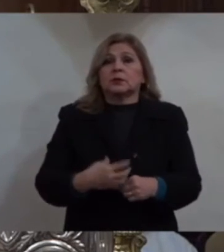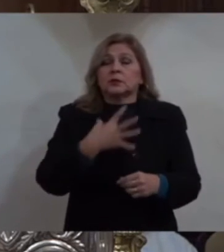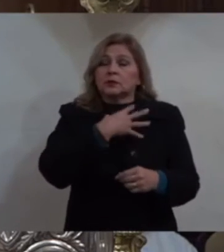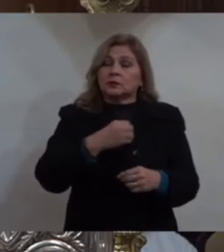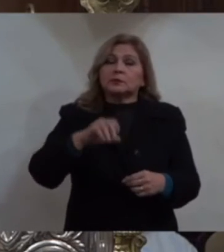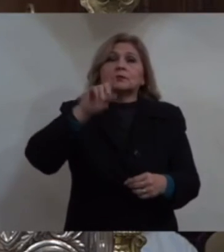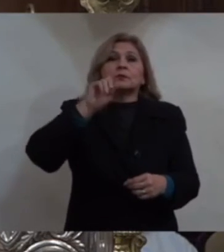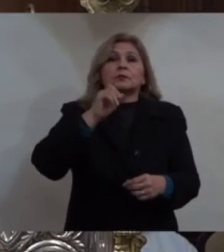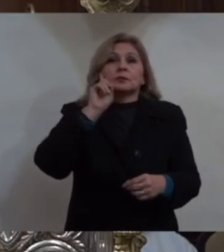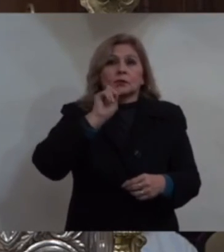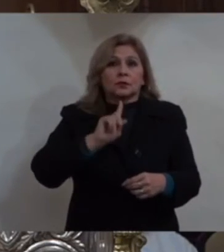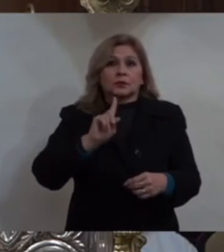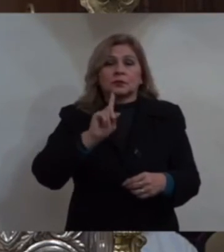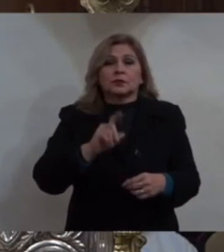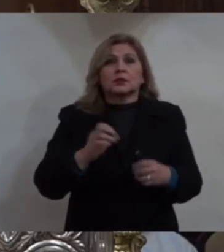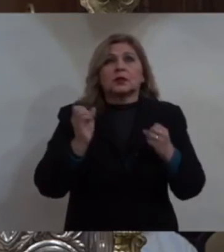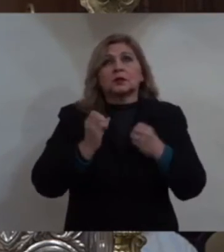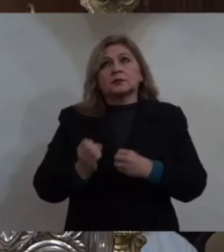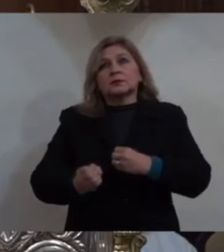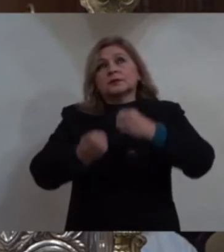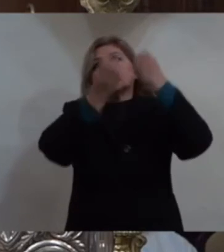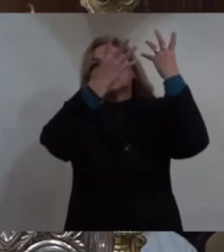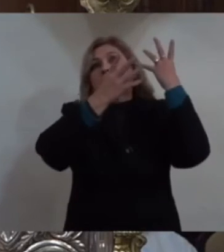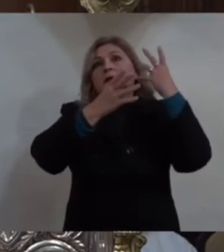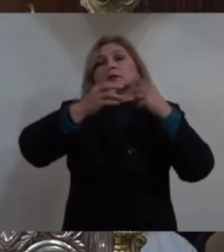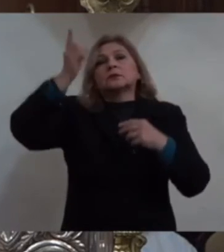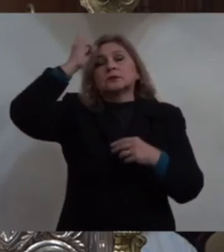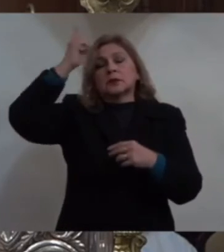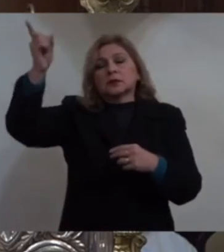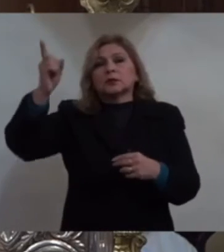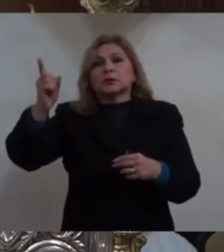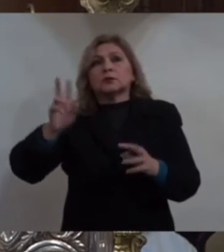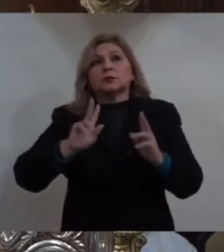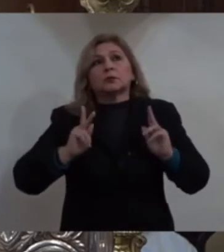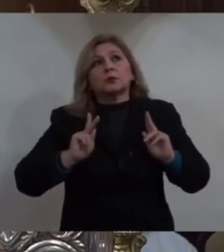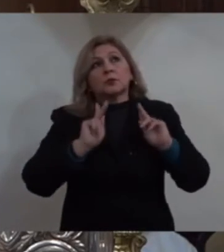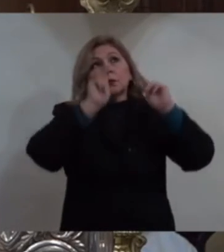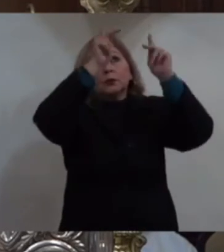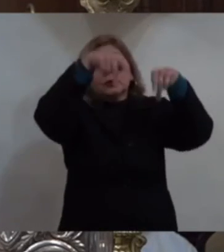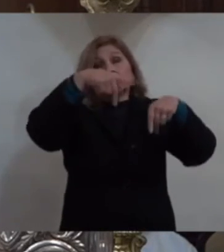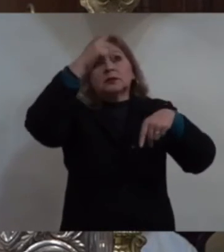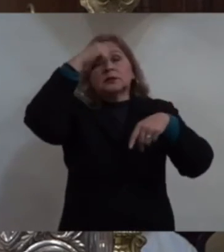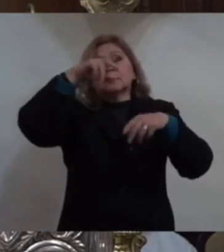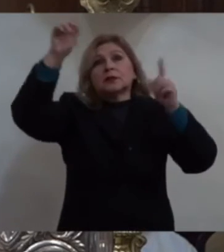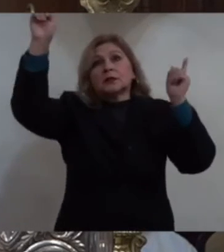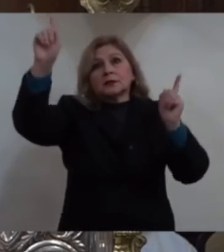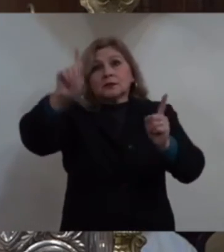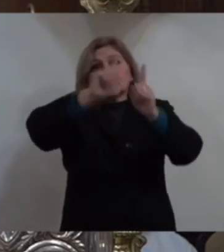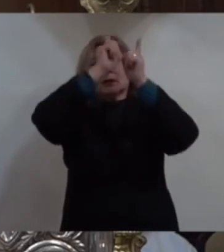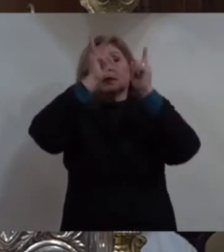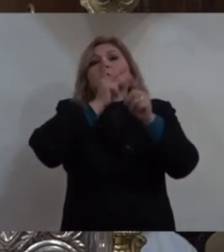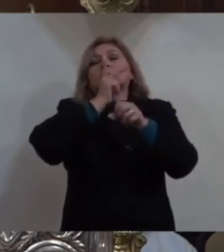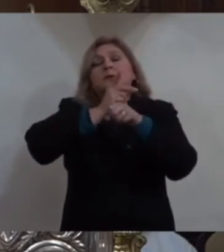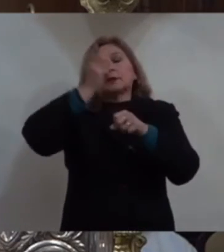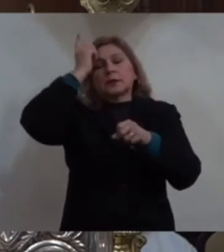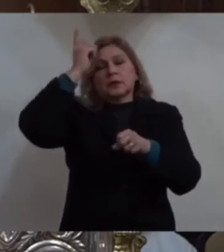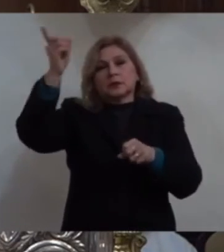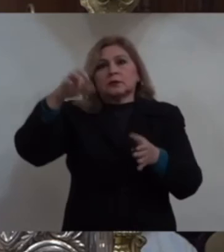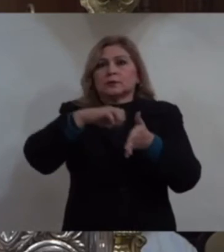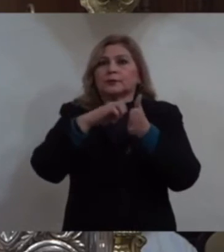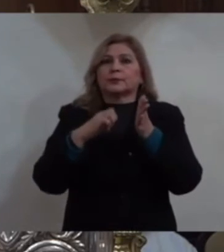hijas, a Dios, ser puentes, para llegar a Dios. Pero también